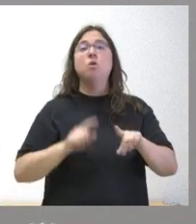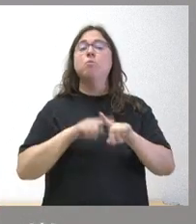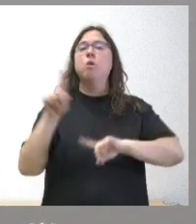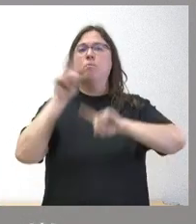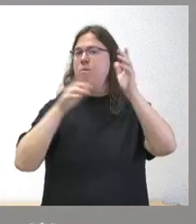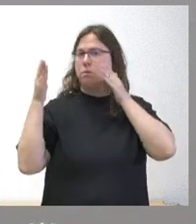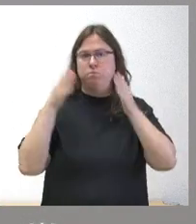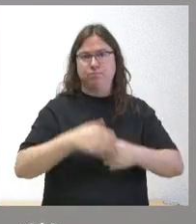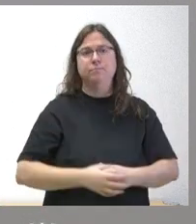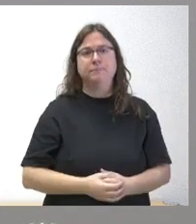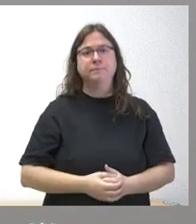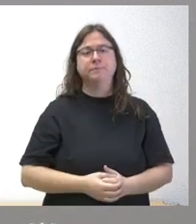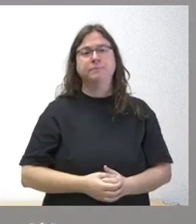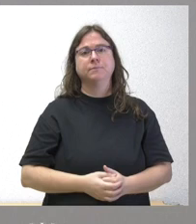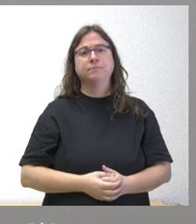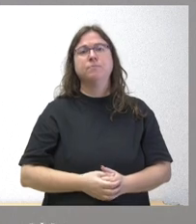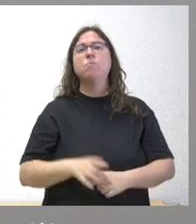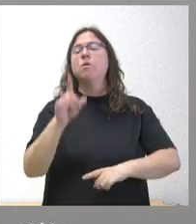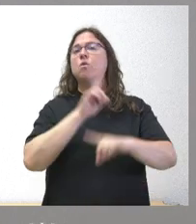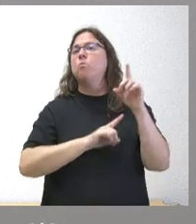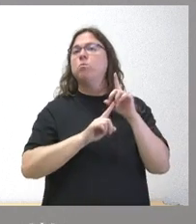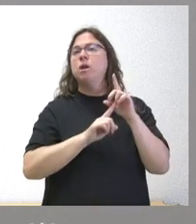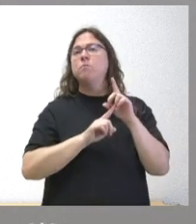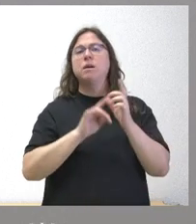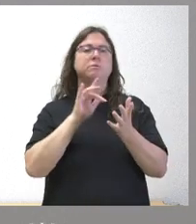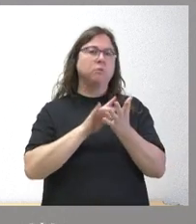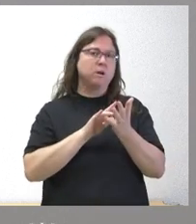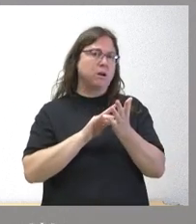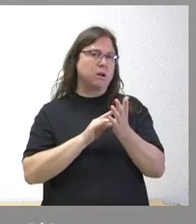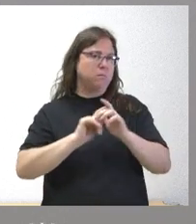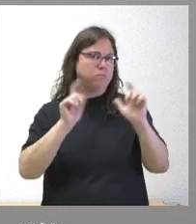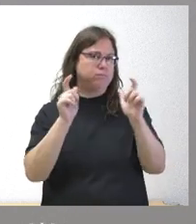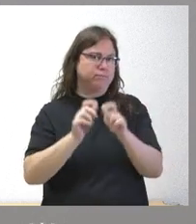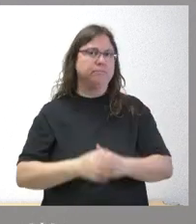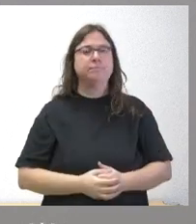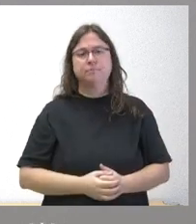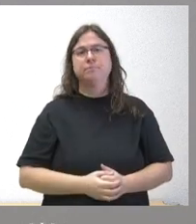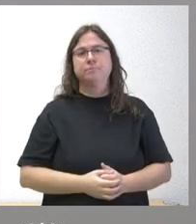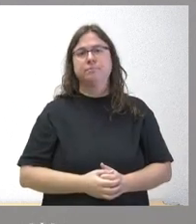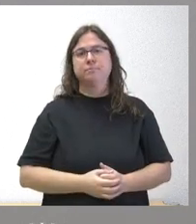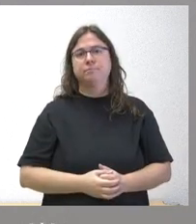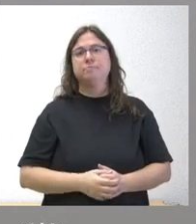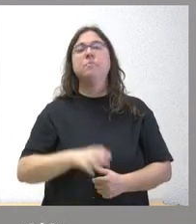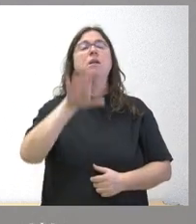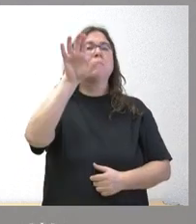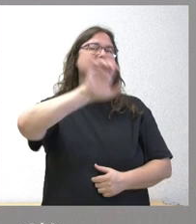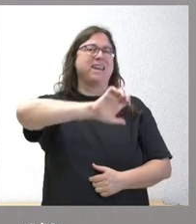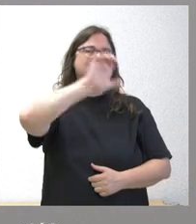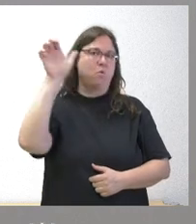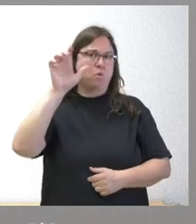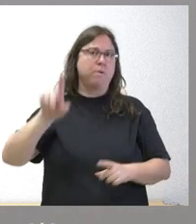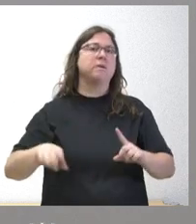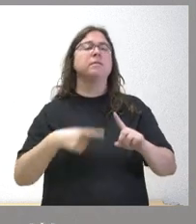ahí en la tasa de natalidad que es extraordinariamente reducida en los países europeos y también